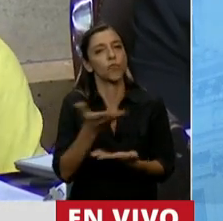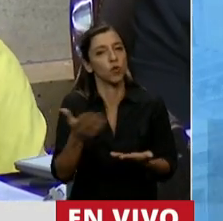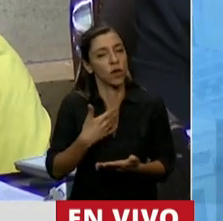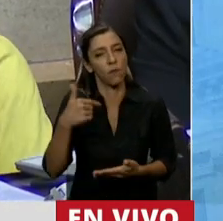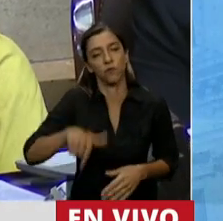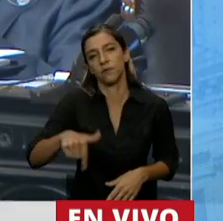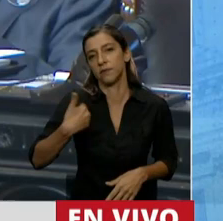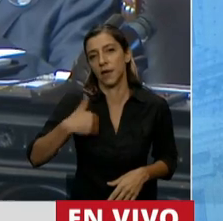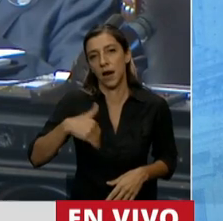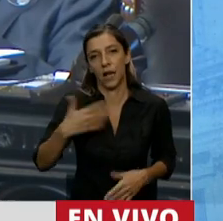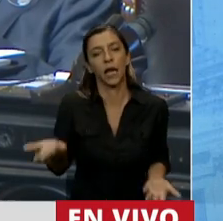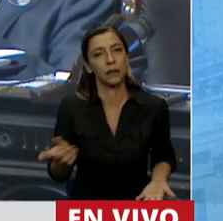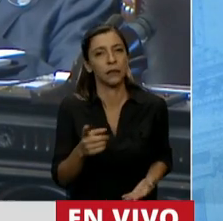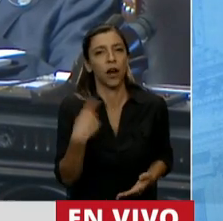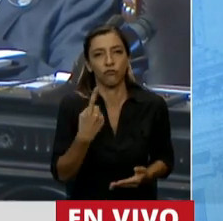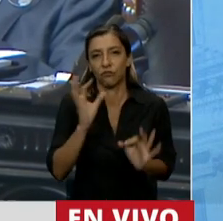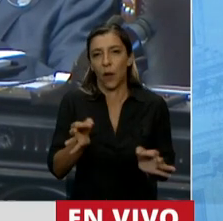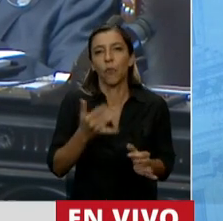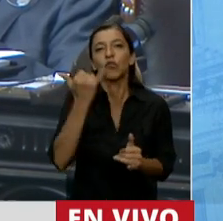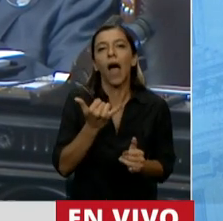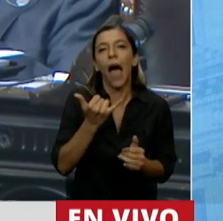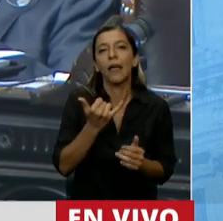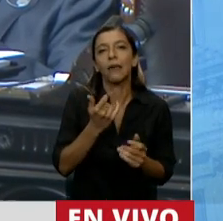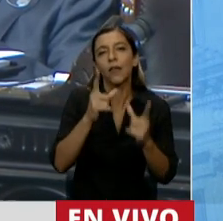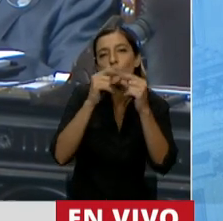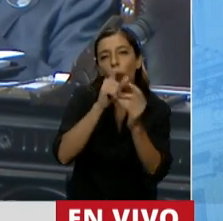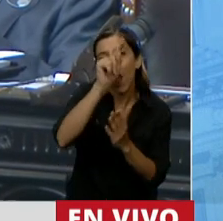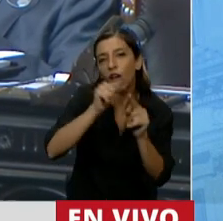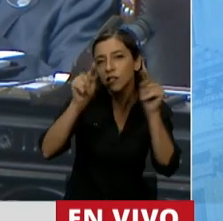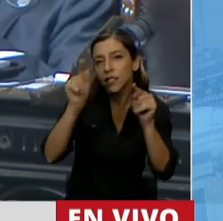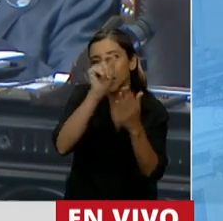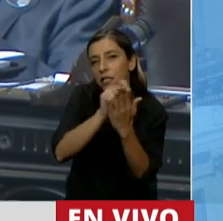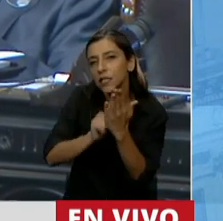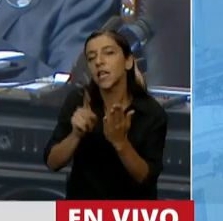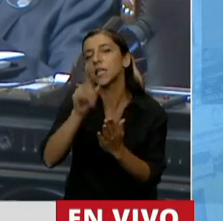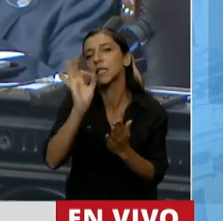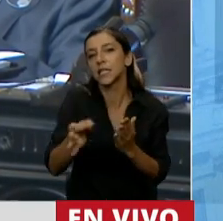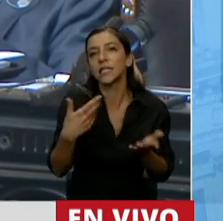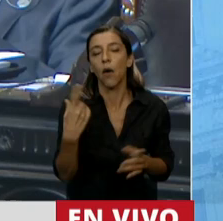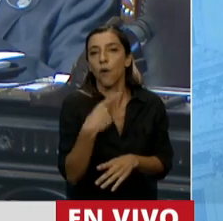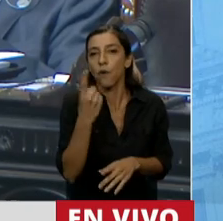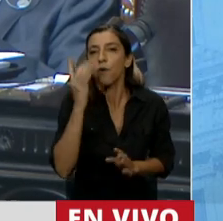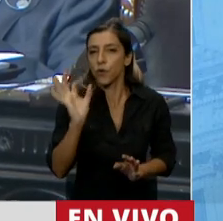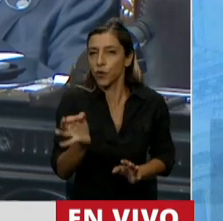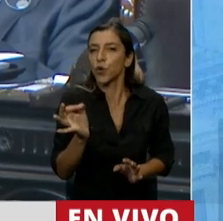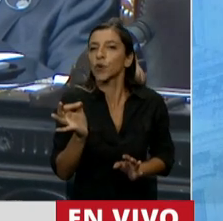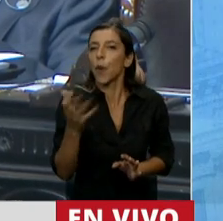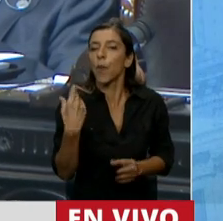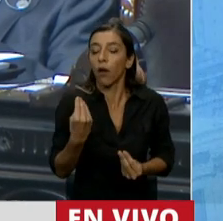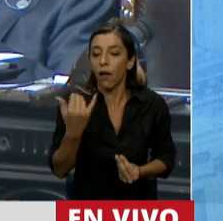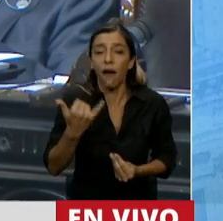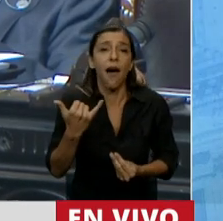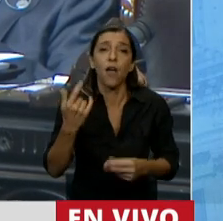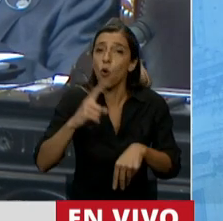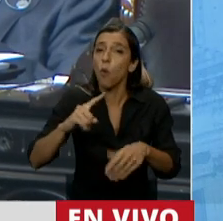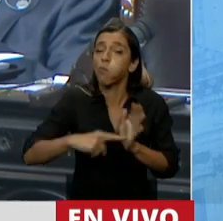tomando como índices de vulnerabilidad, que entre otras cosas incluyen el concepto de desintegración familiar como